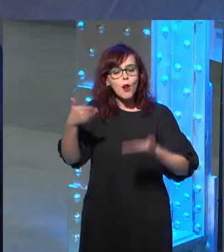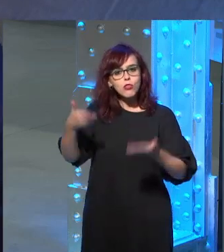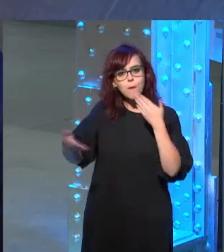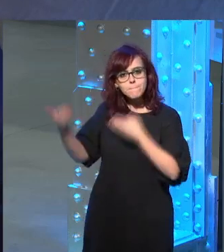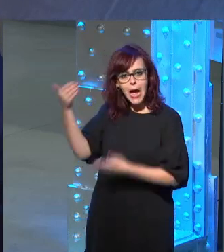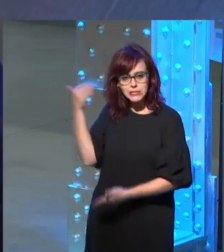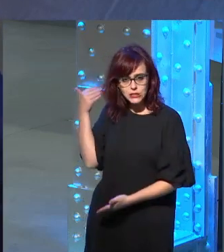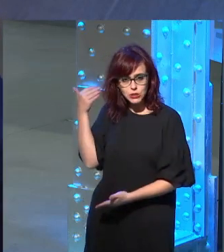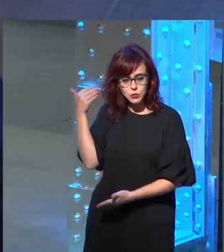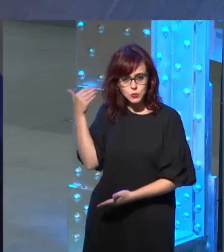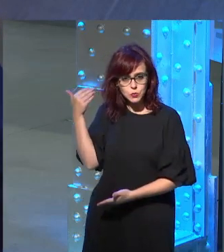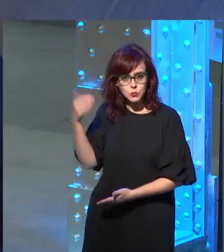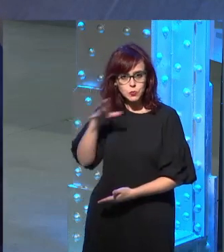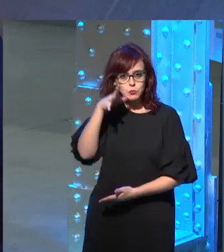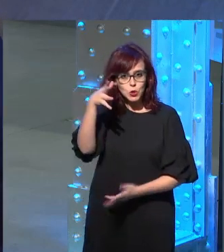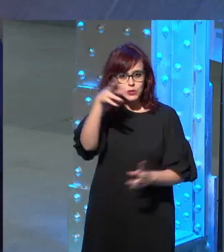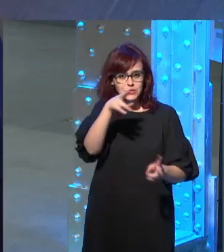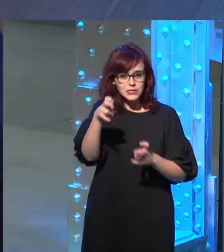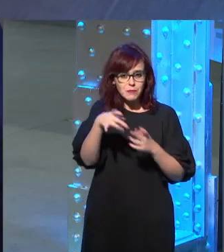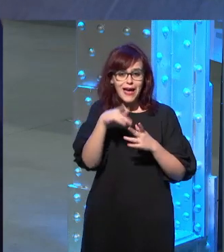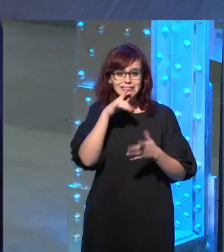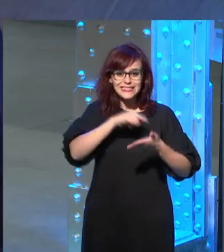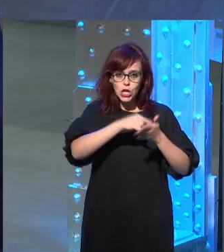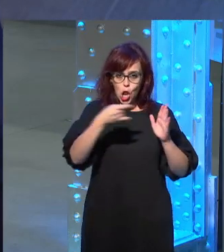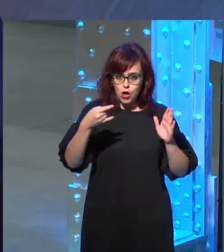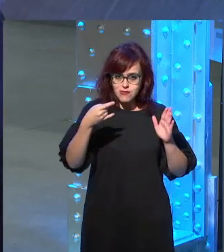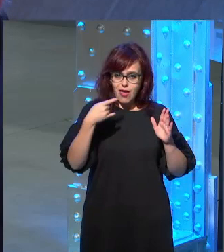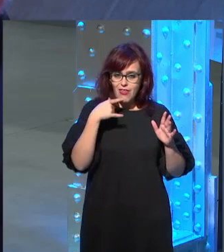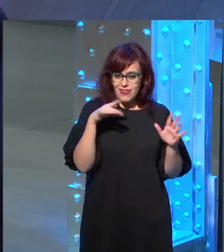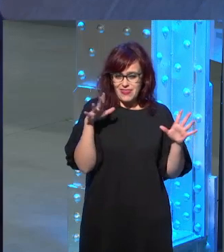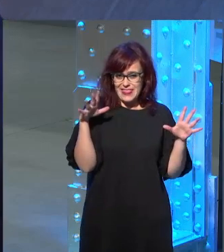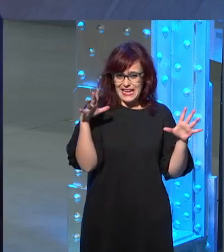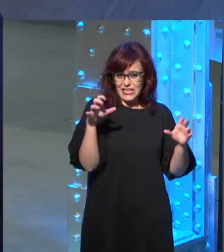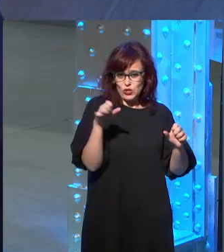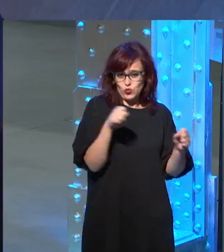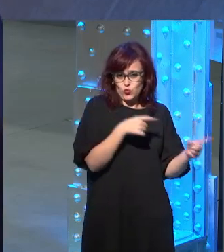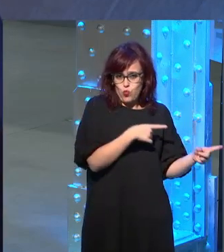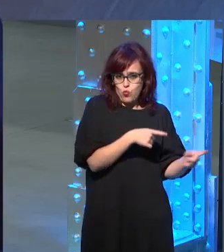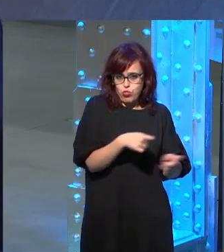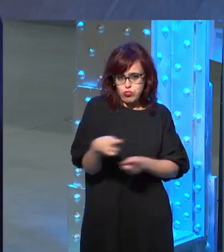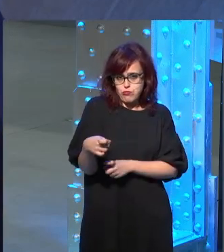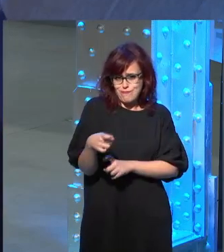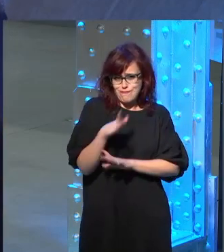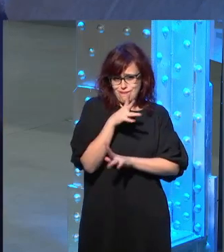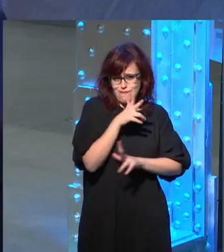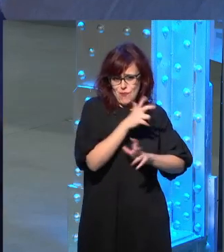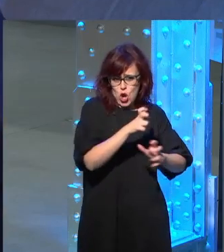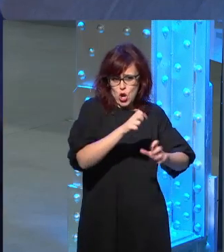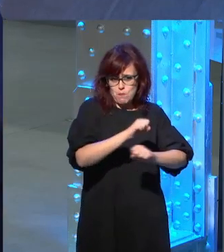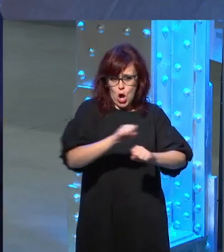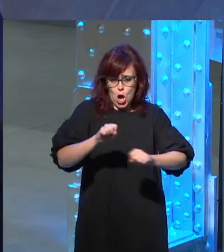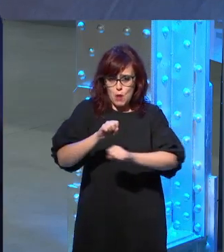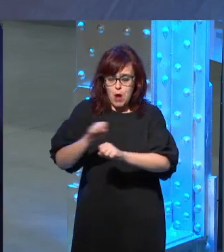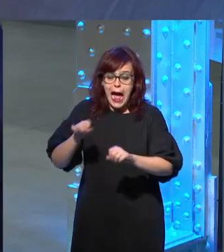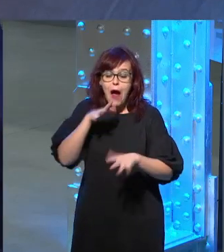porque la tecnología de la destrucción ha avanzado extraordinariamente y hoy día pues